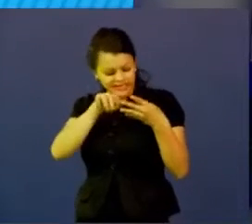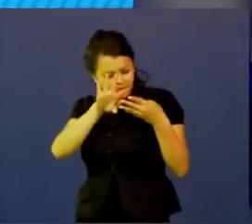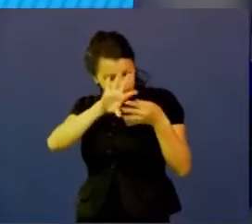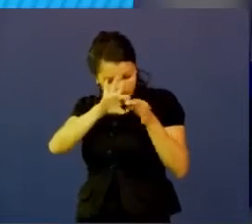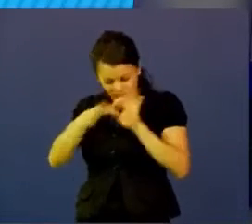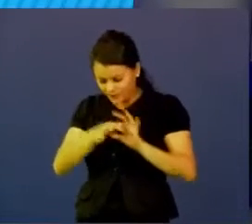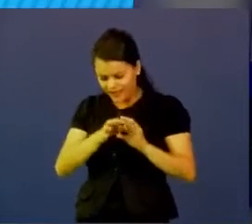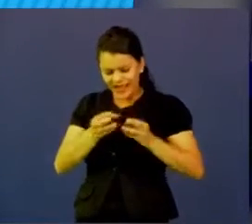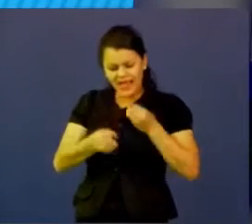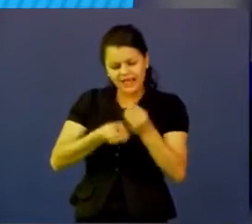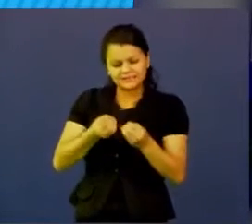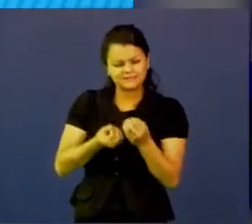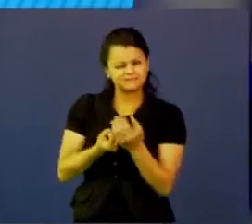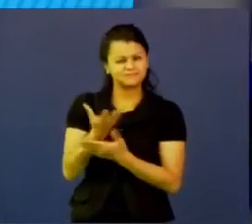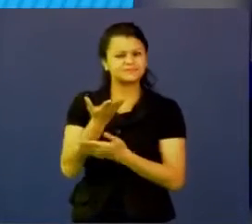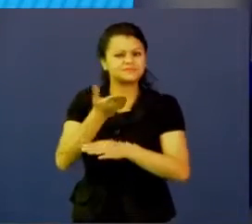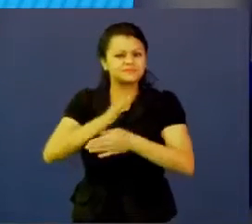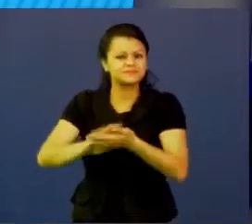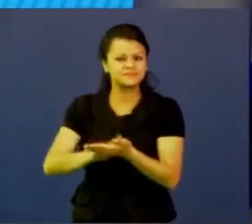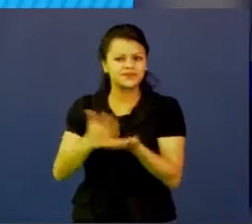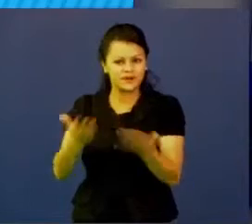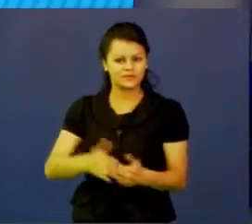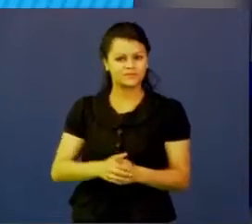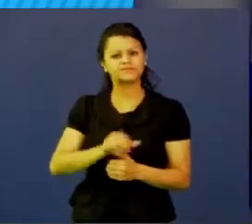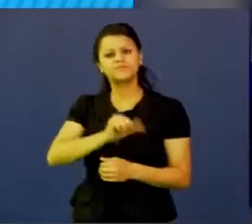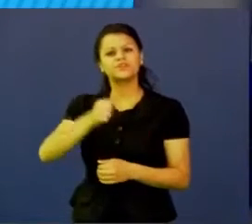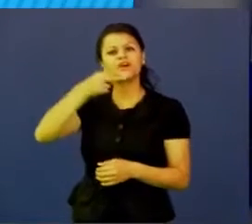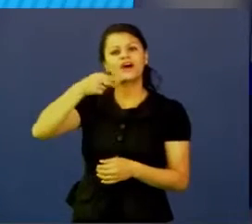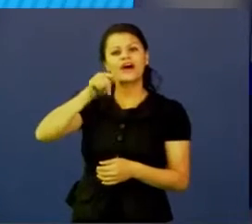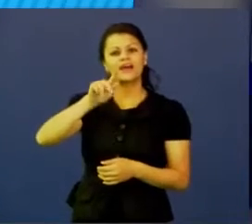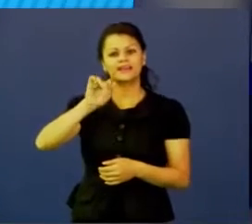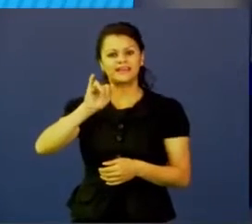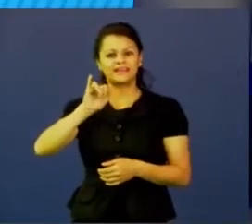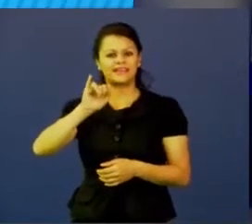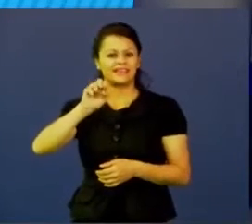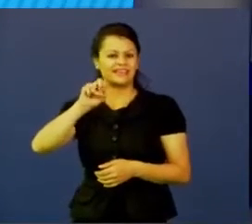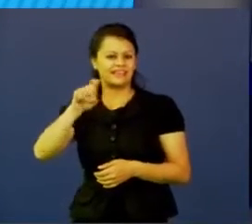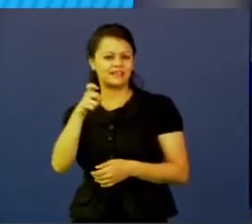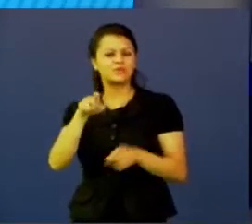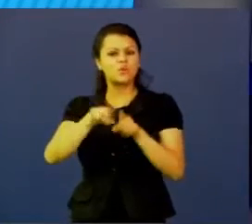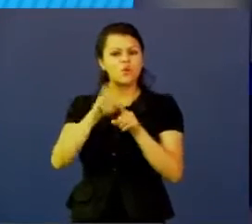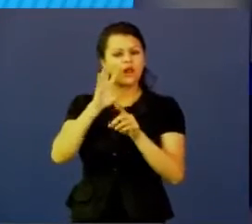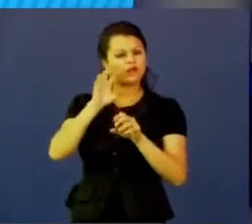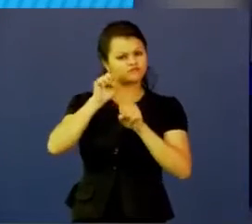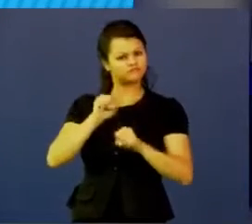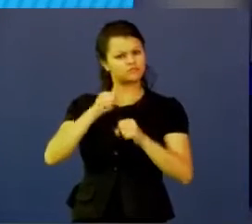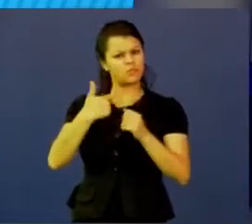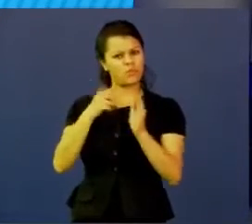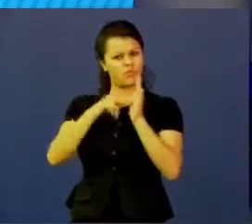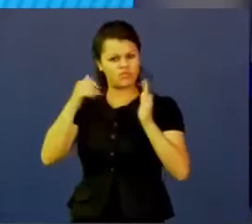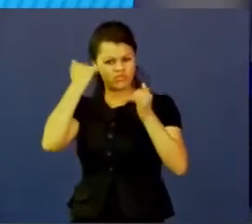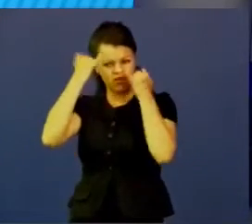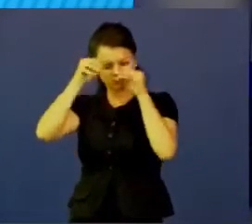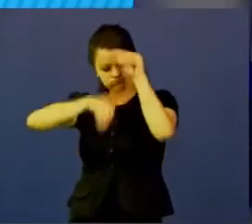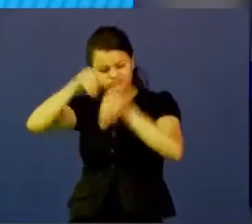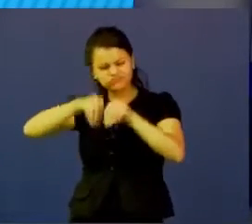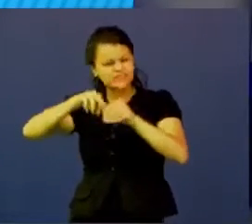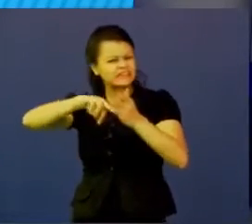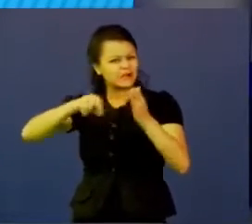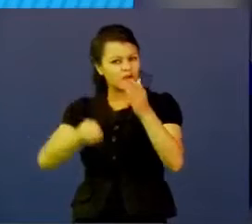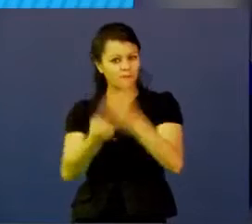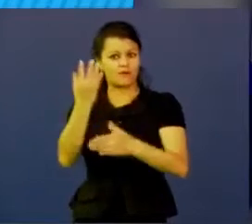cuando hablamos de hacking es capacidad técnica, capacidad técnica puede ser de desarrollo de tecnología, puede ser de desarrollo de